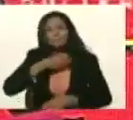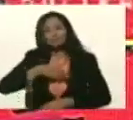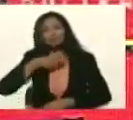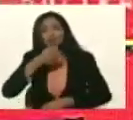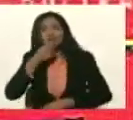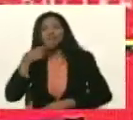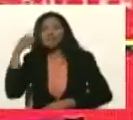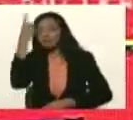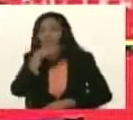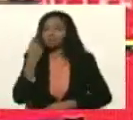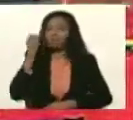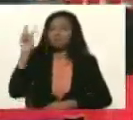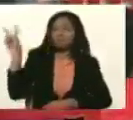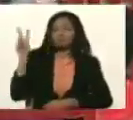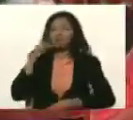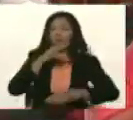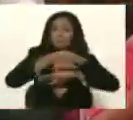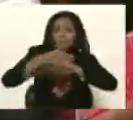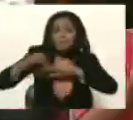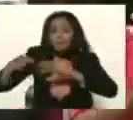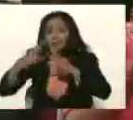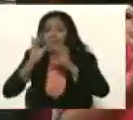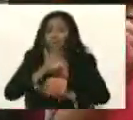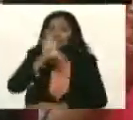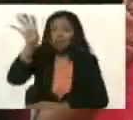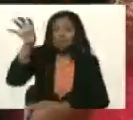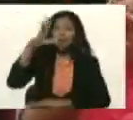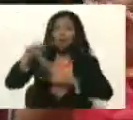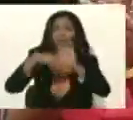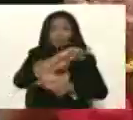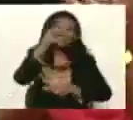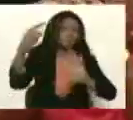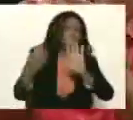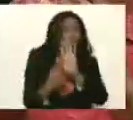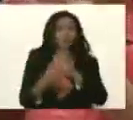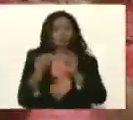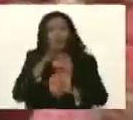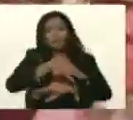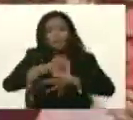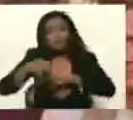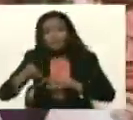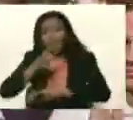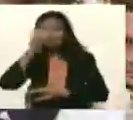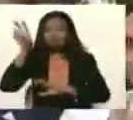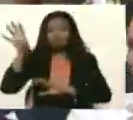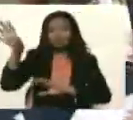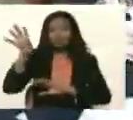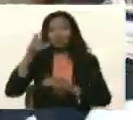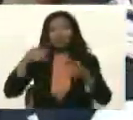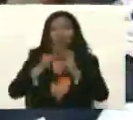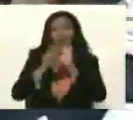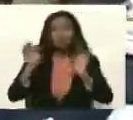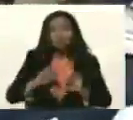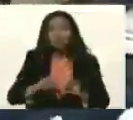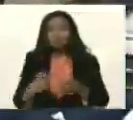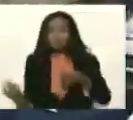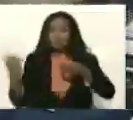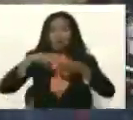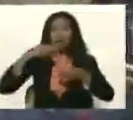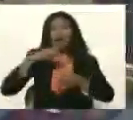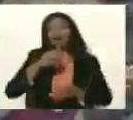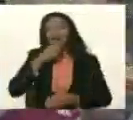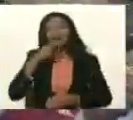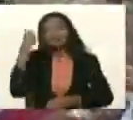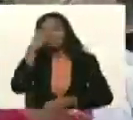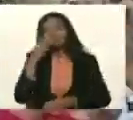Venezuela Bella, ya todos los municipios del país, de una vez y por todas, todos los municipios, y ciudades del país, se incorporan, a la misión